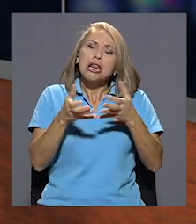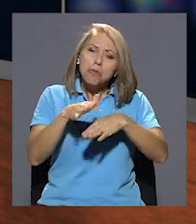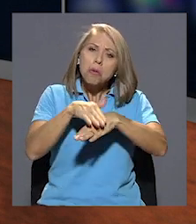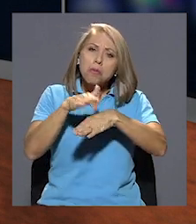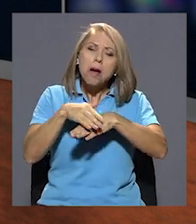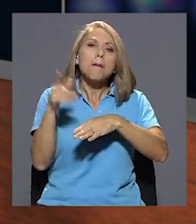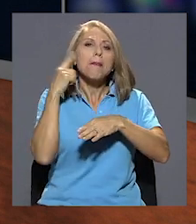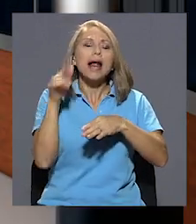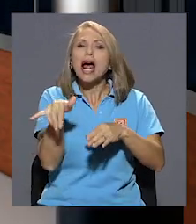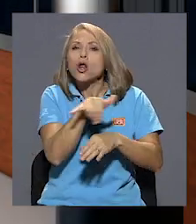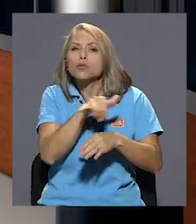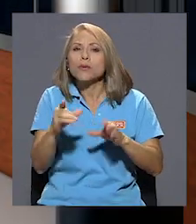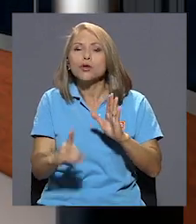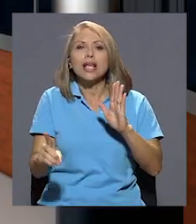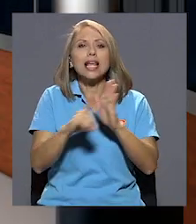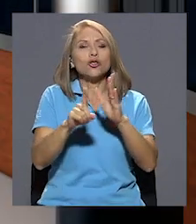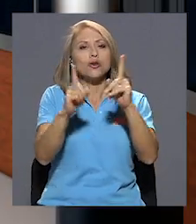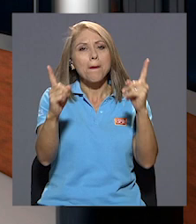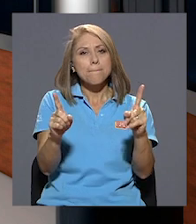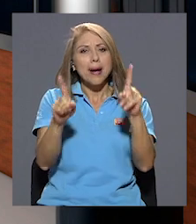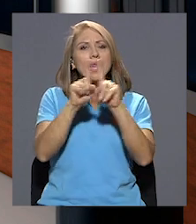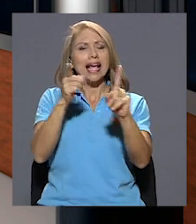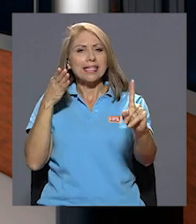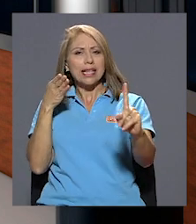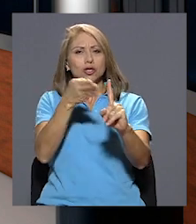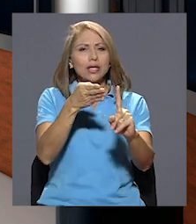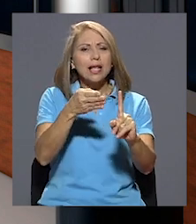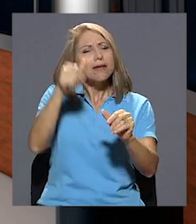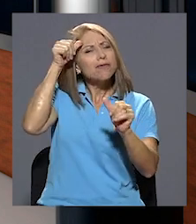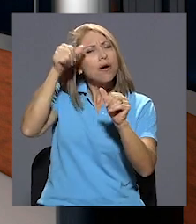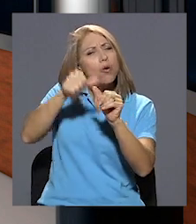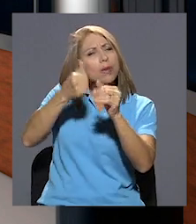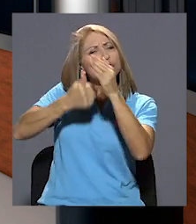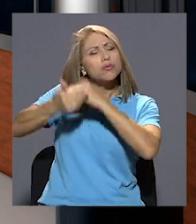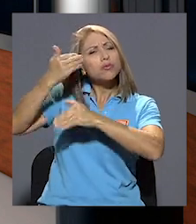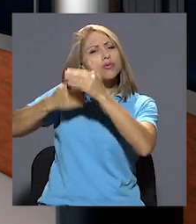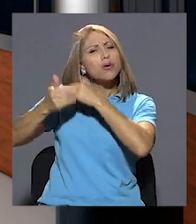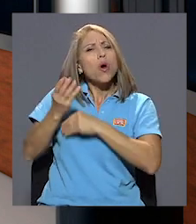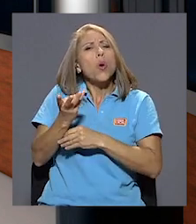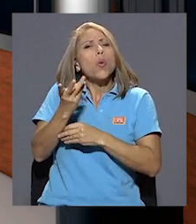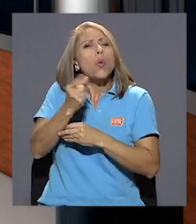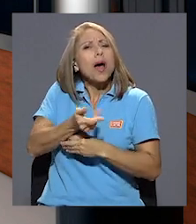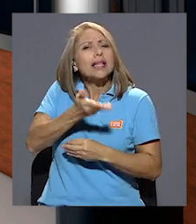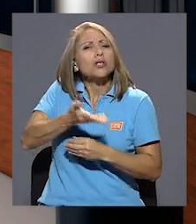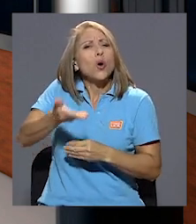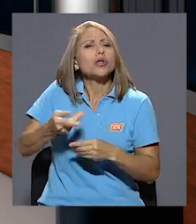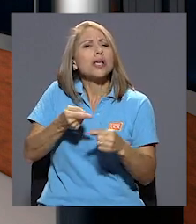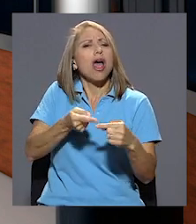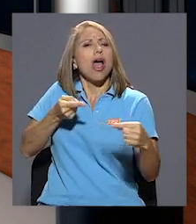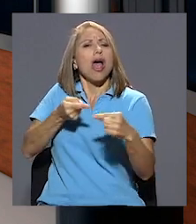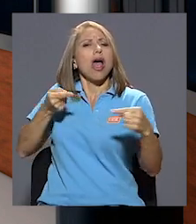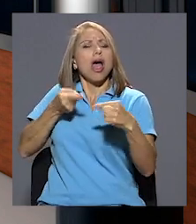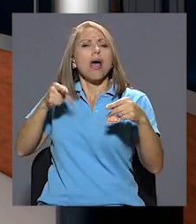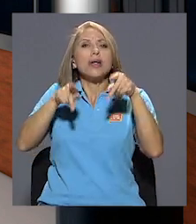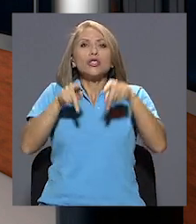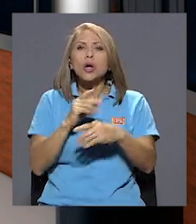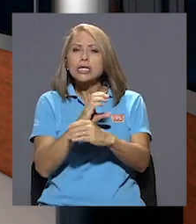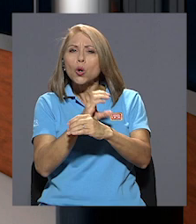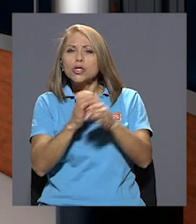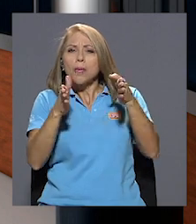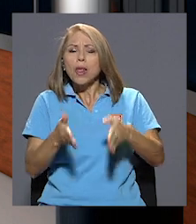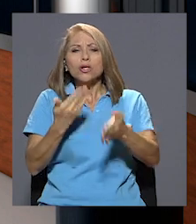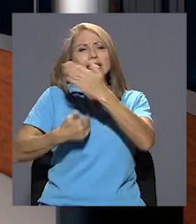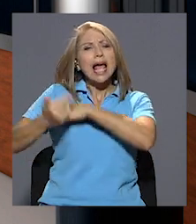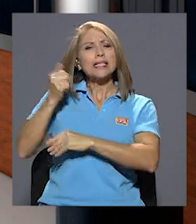heterosexuales. Hagamos memoria e intentemos recordar a cuántas cosas se opusieron los conservadores de hace 25,